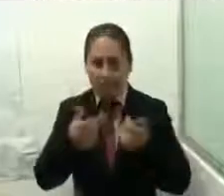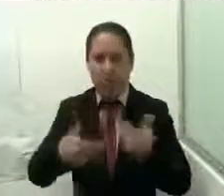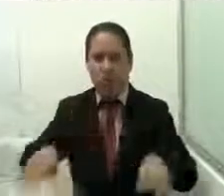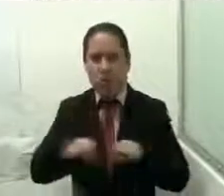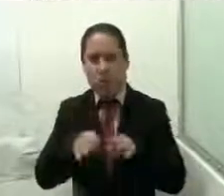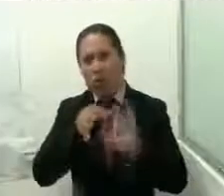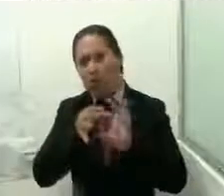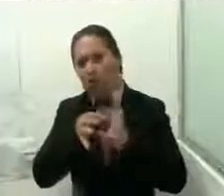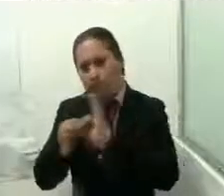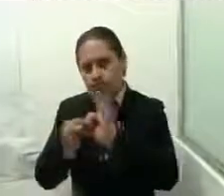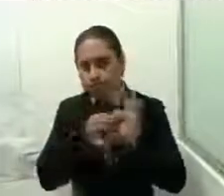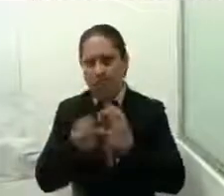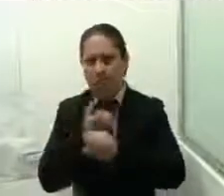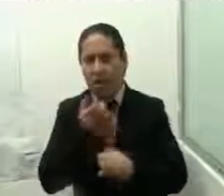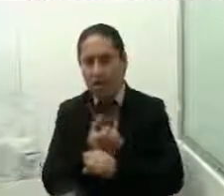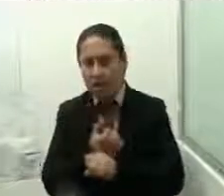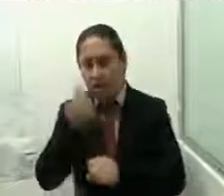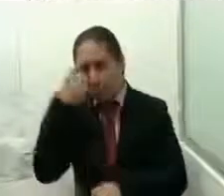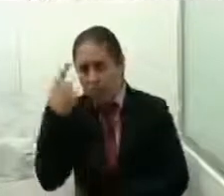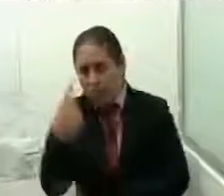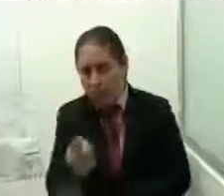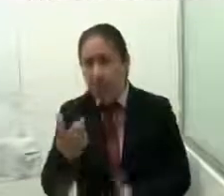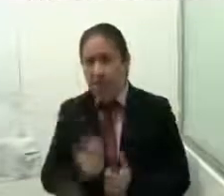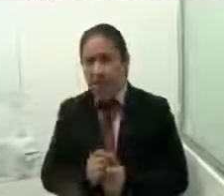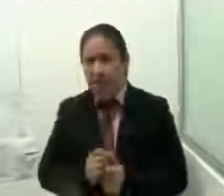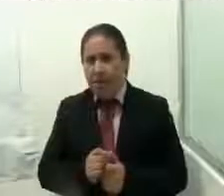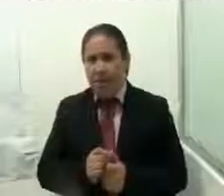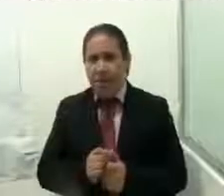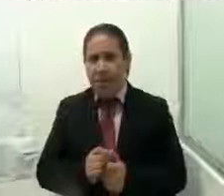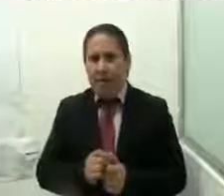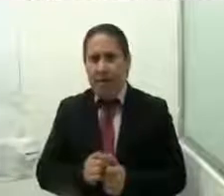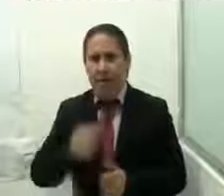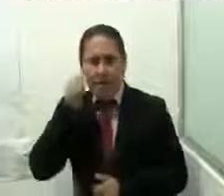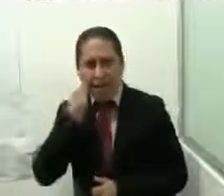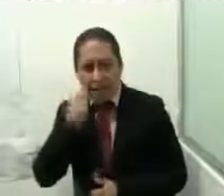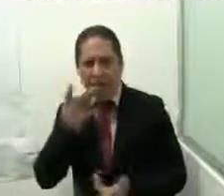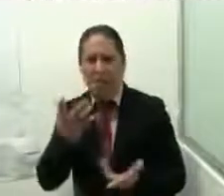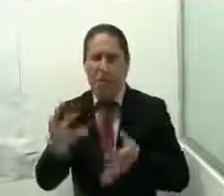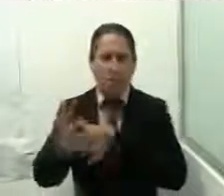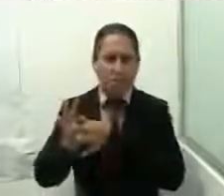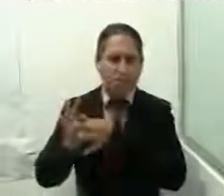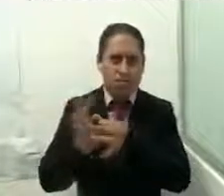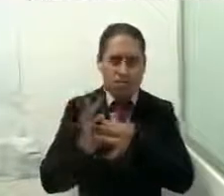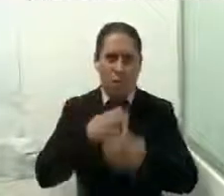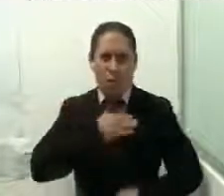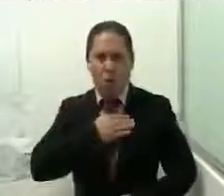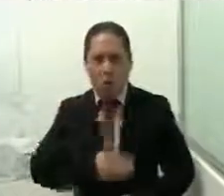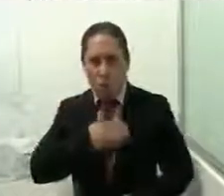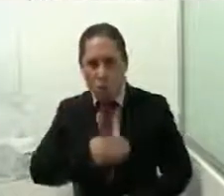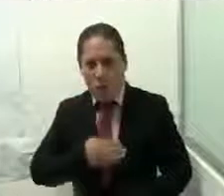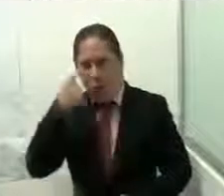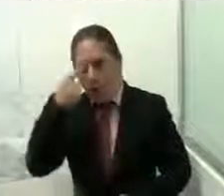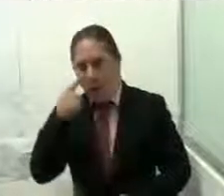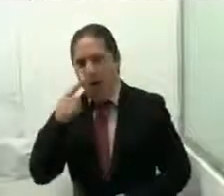BANAVIM. Buscando contribuir en la restauración del tejido social y la impartición de justicia apegadas a derecho,